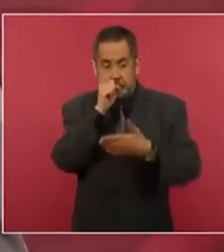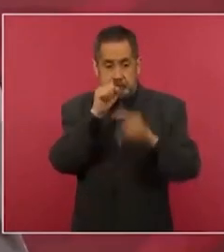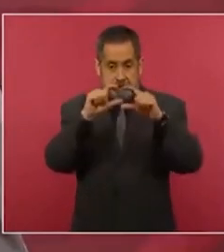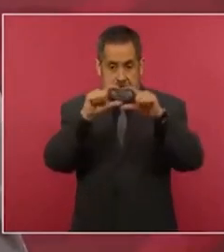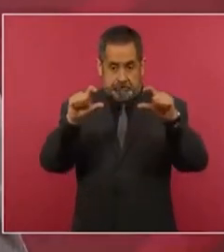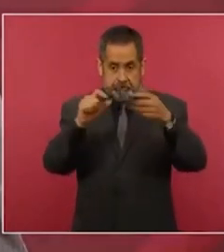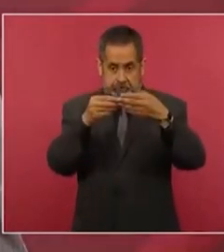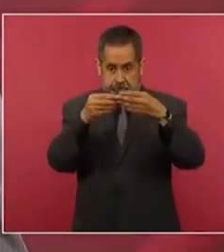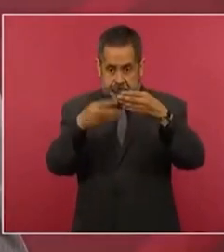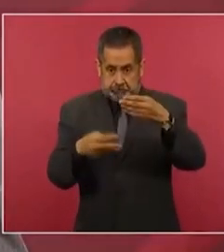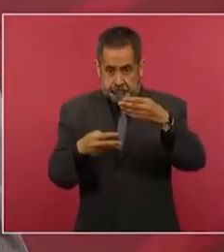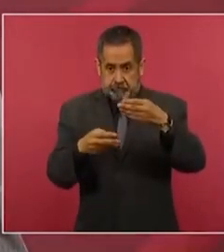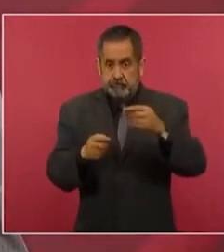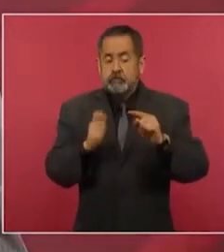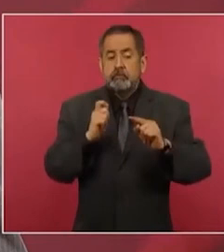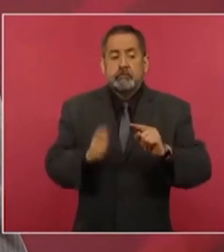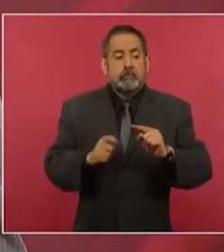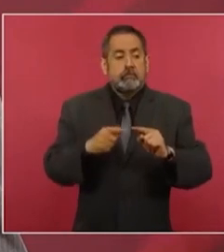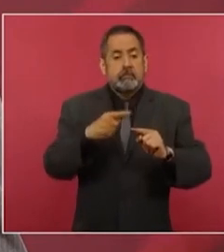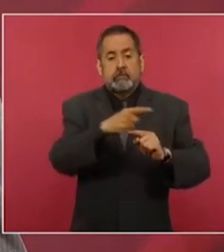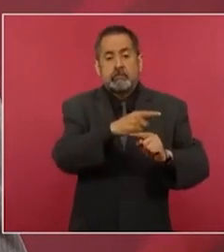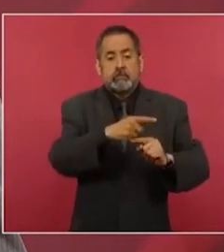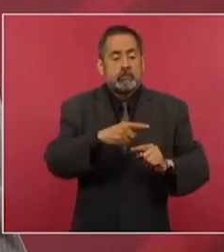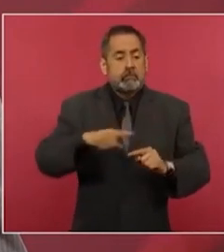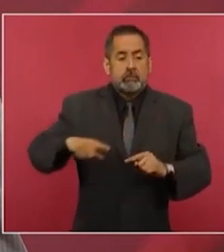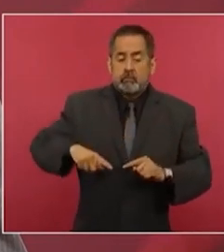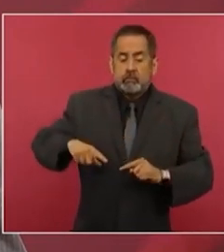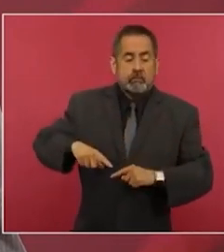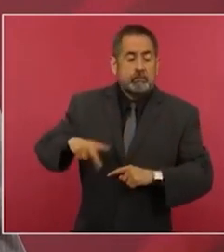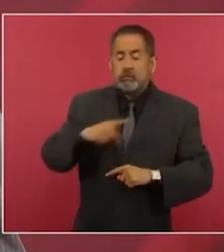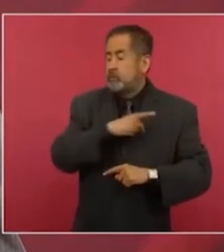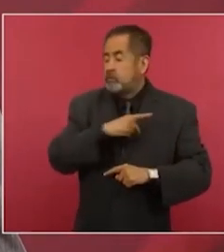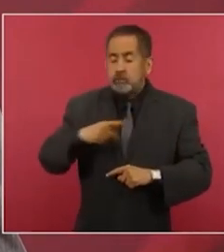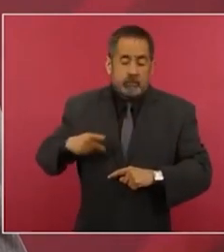que obliga a los gobiernos a no permitir la corrupción